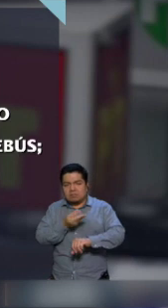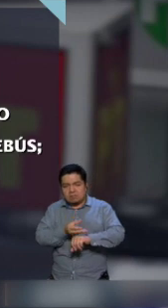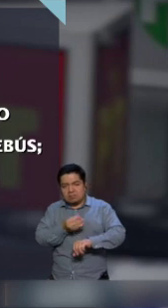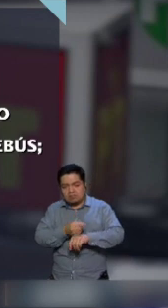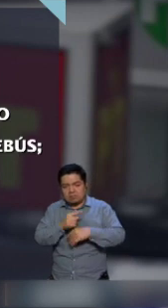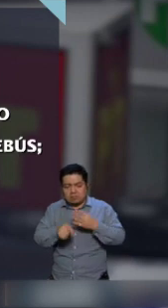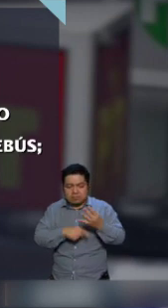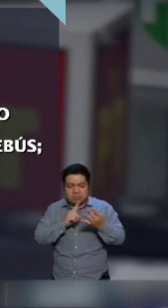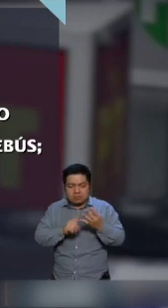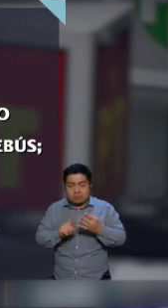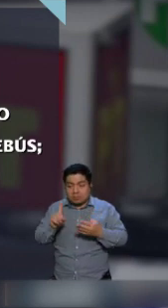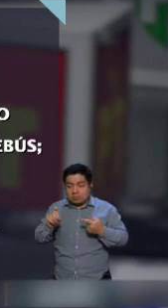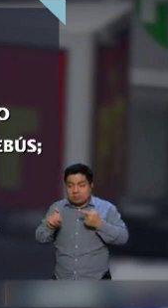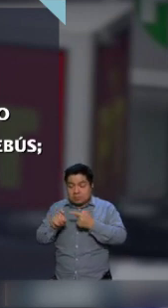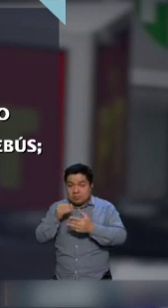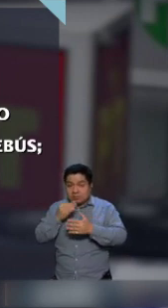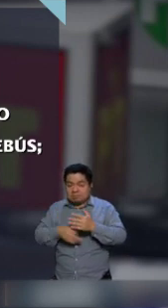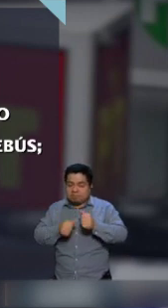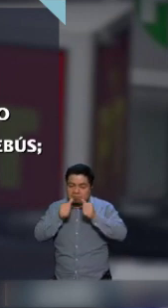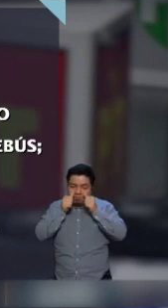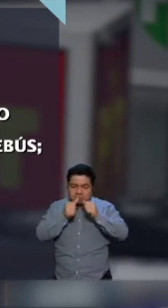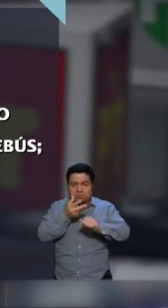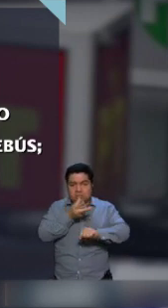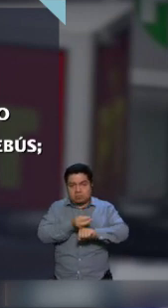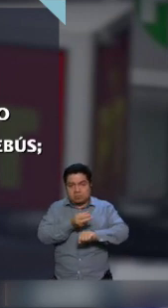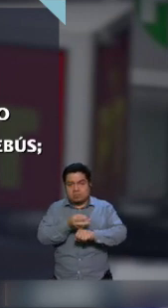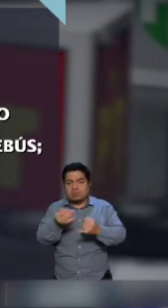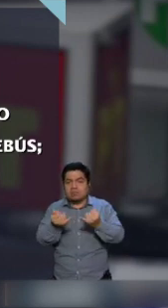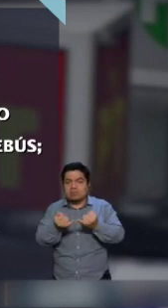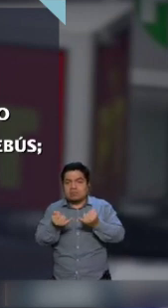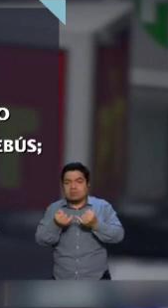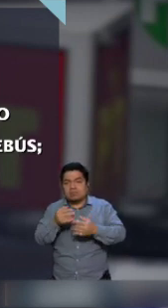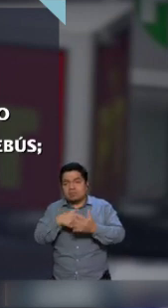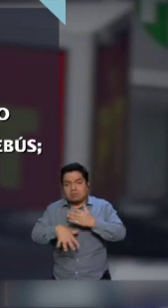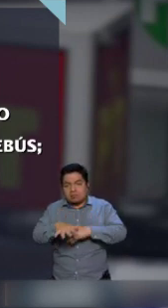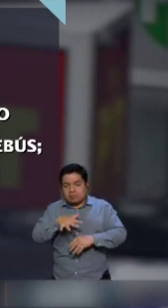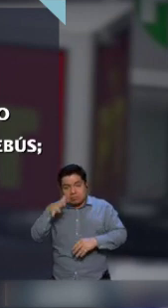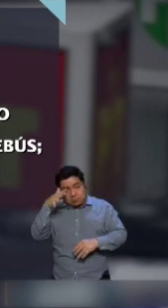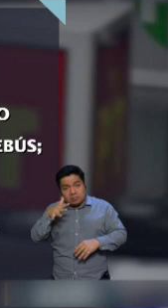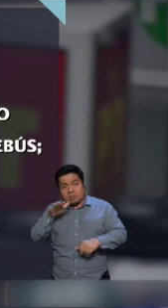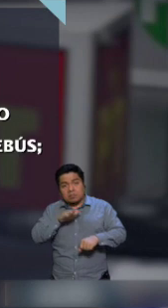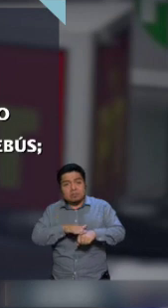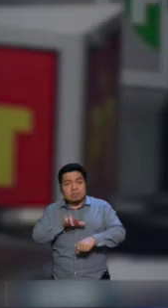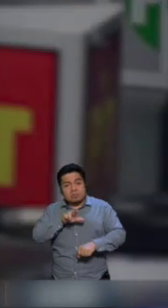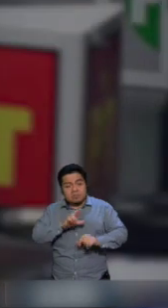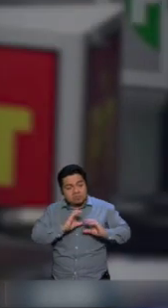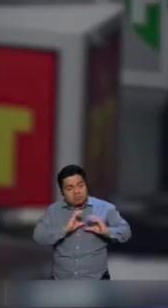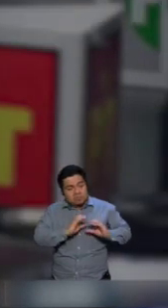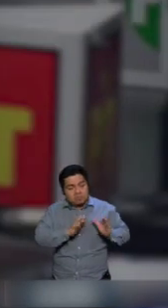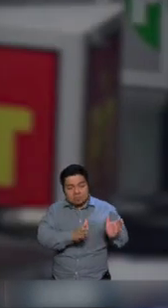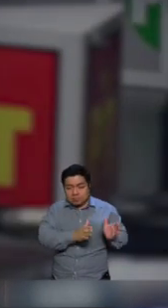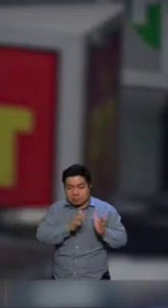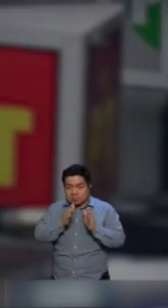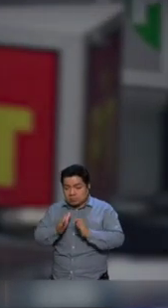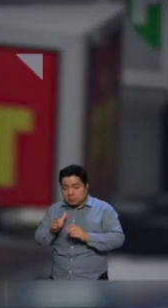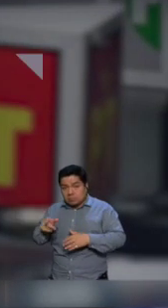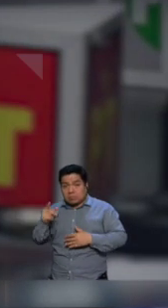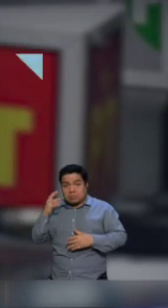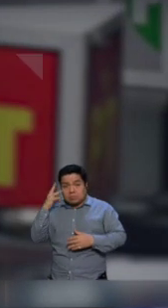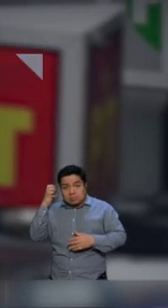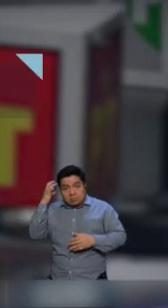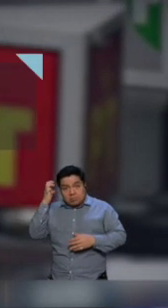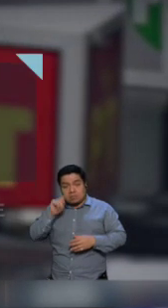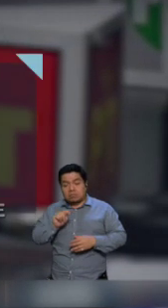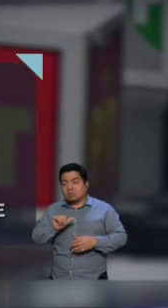inmediata la crisis del agua y aplicar un programa de cuidados para todos los adultos mayores. El candidato del PRI, del PAN y del PRD, Santiago